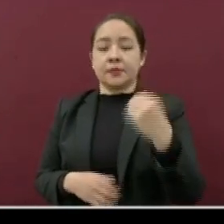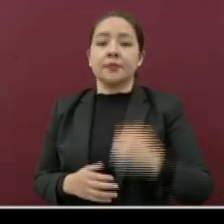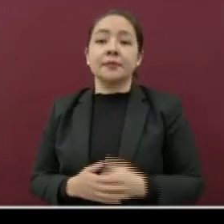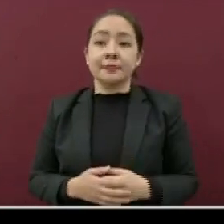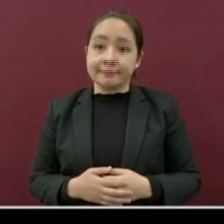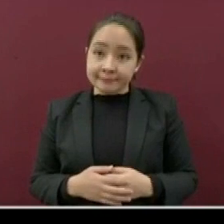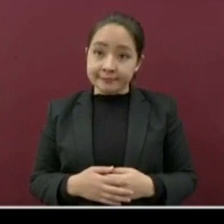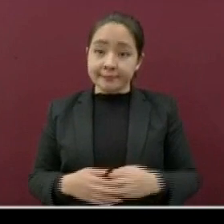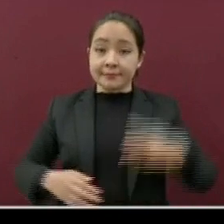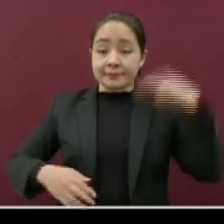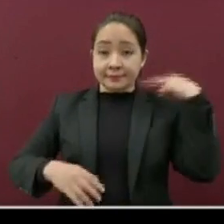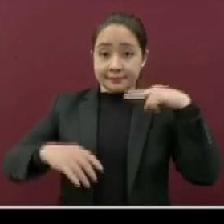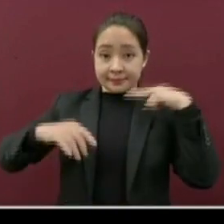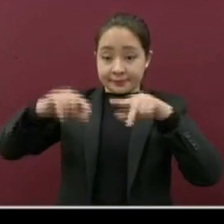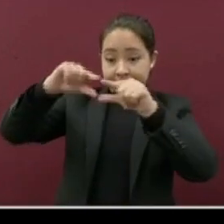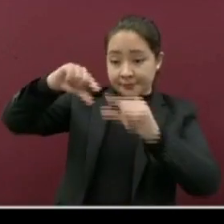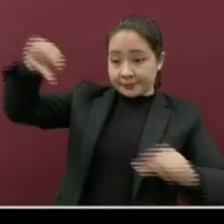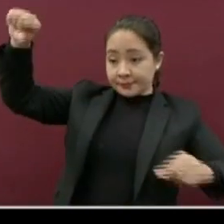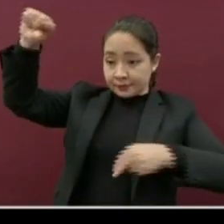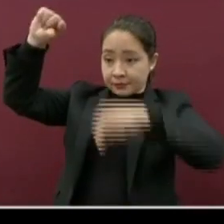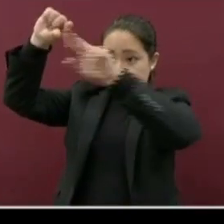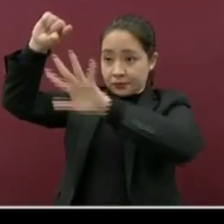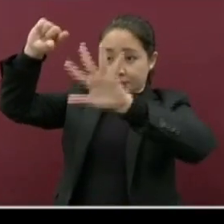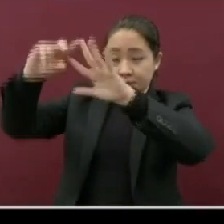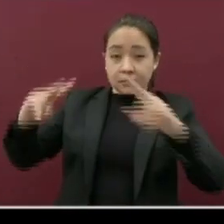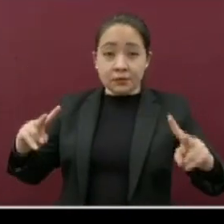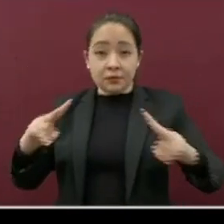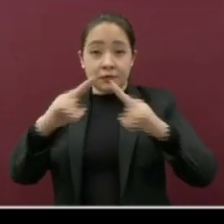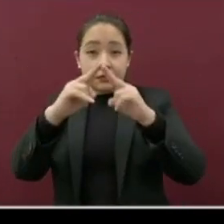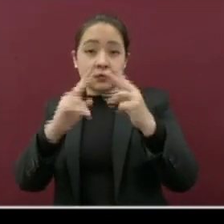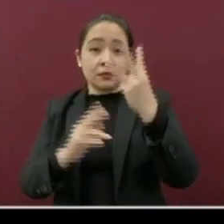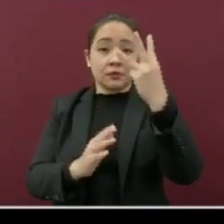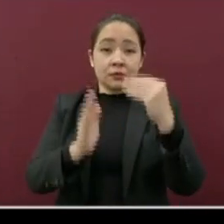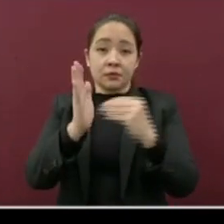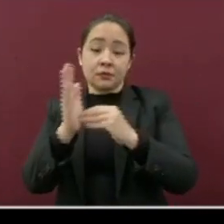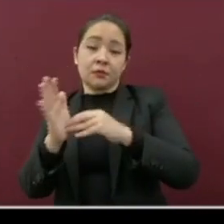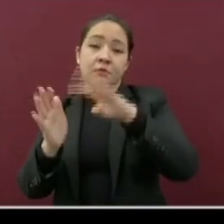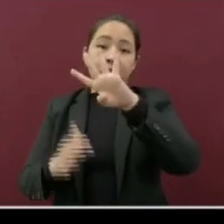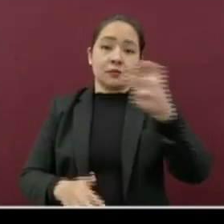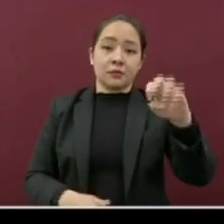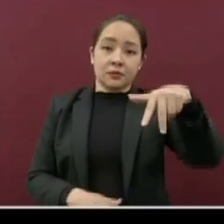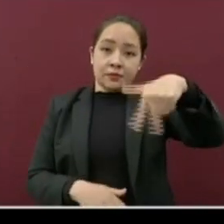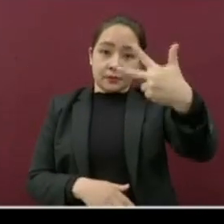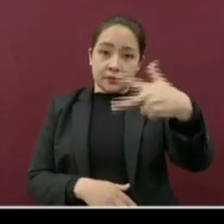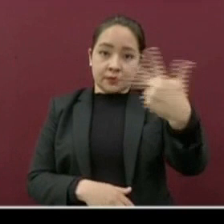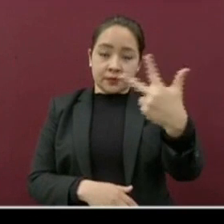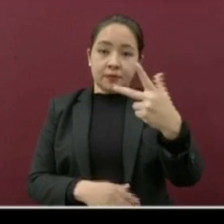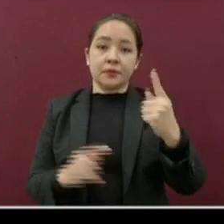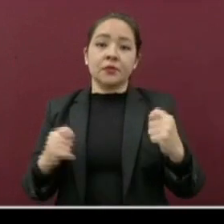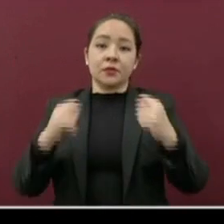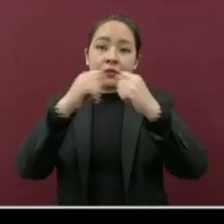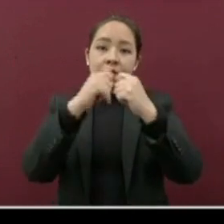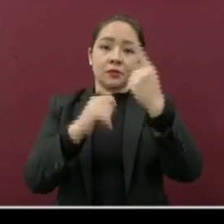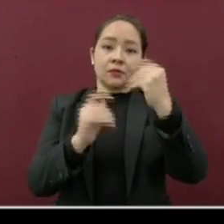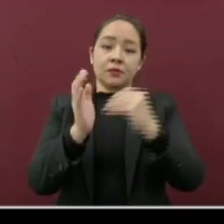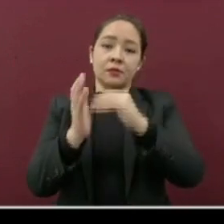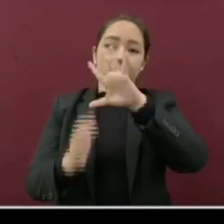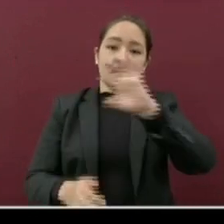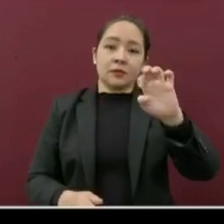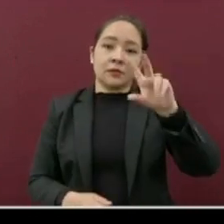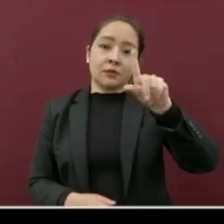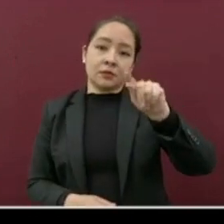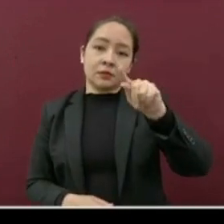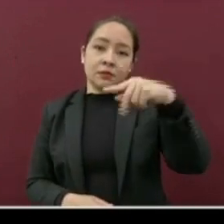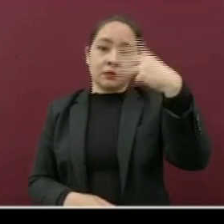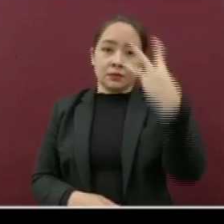Y en el norte, Poza Rica tiene documentados 3,413 casos. Tuxpan, 1573.